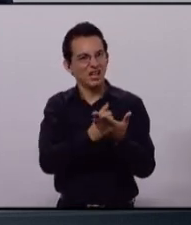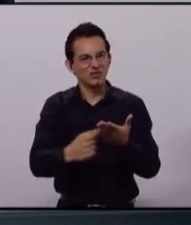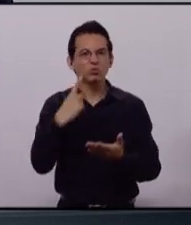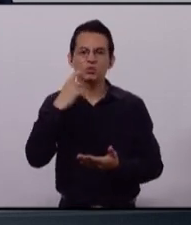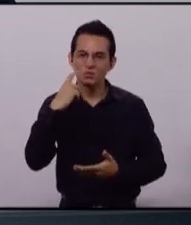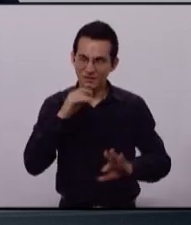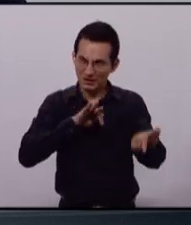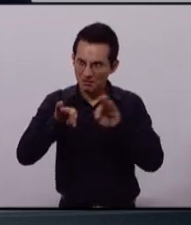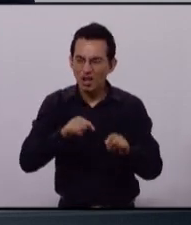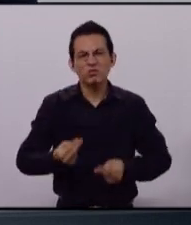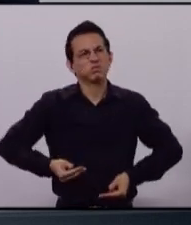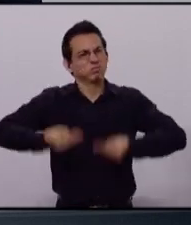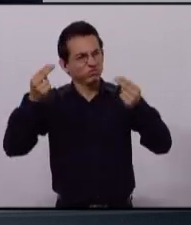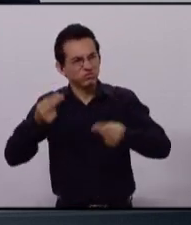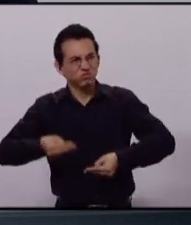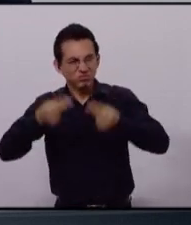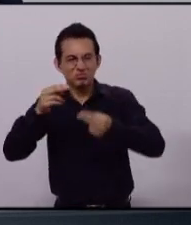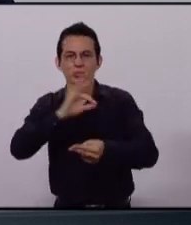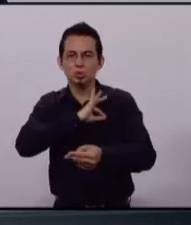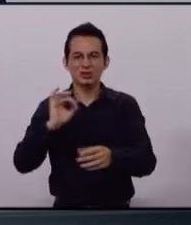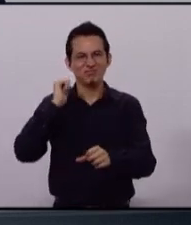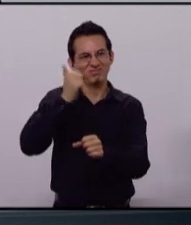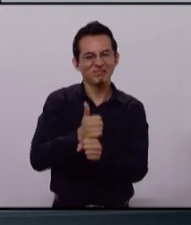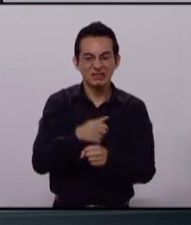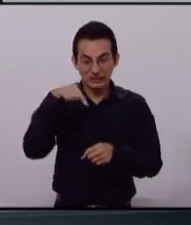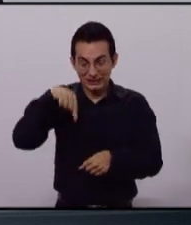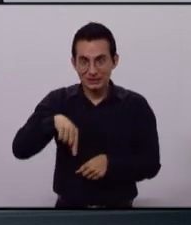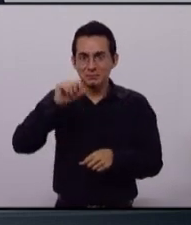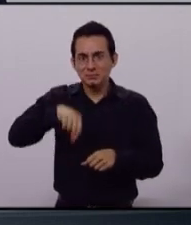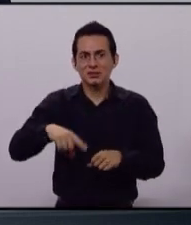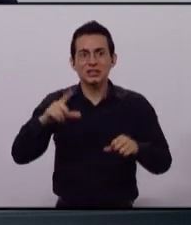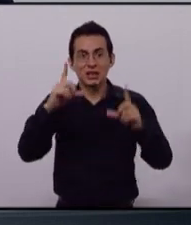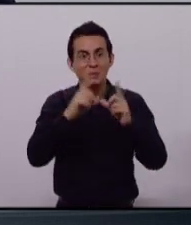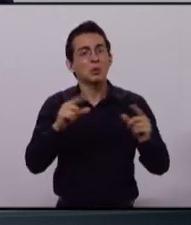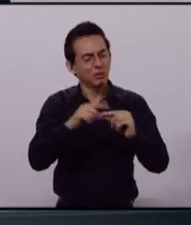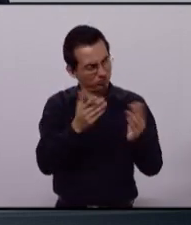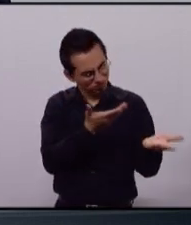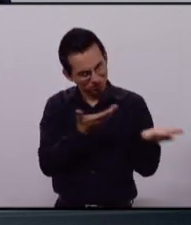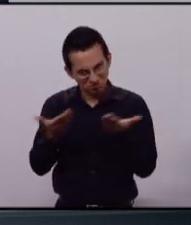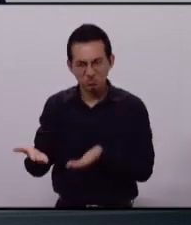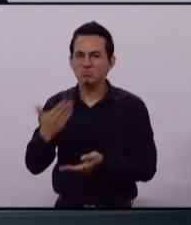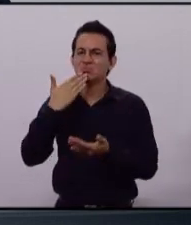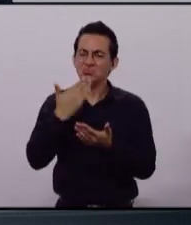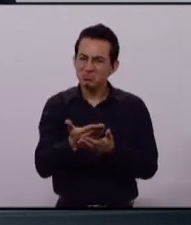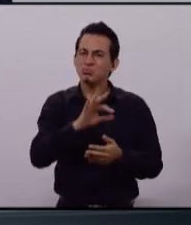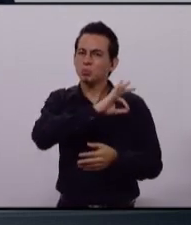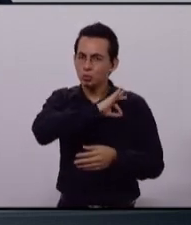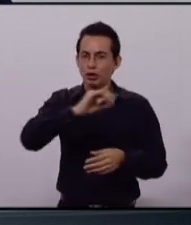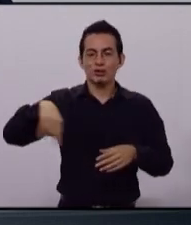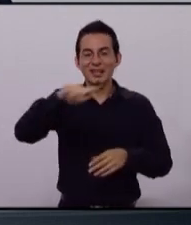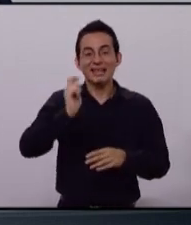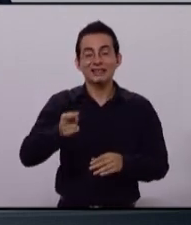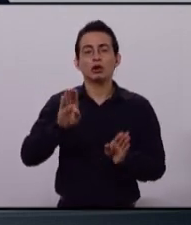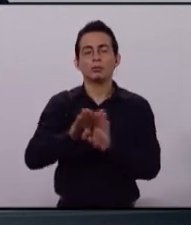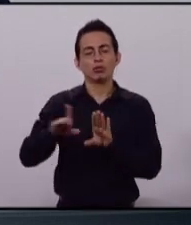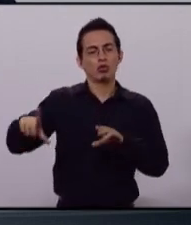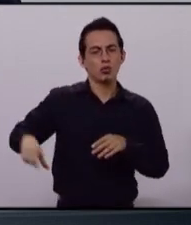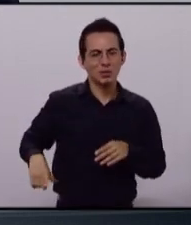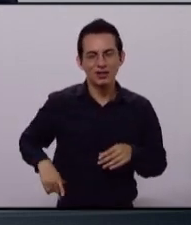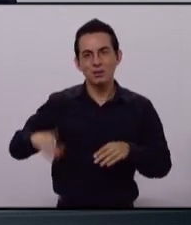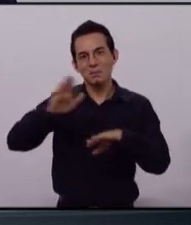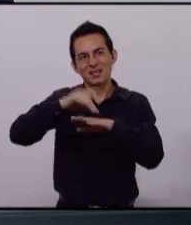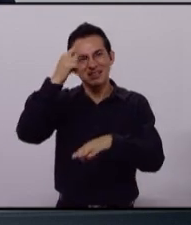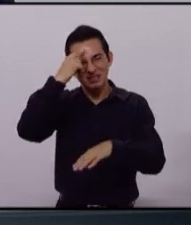de hombres de negocios que quieren asentar su empresa en este municipio de Zapopan y que requieren y demandan un gobierno facilitador,